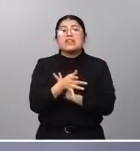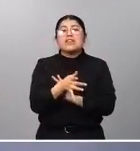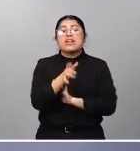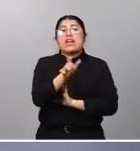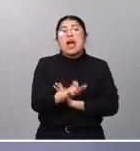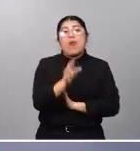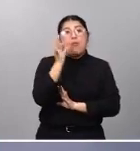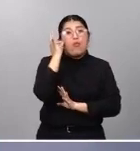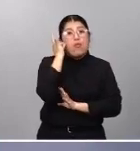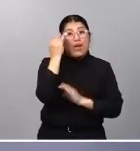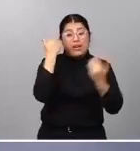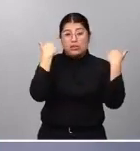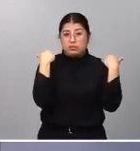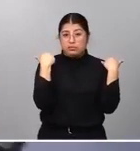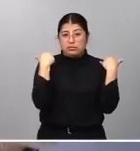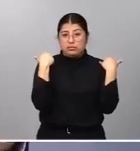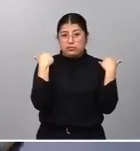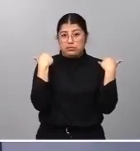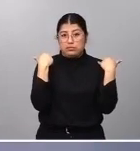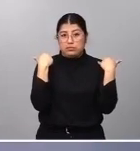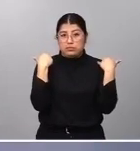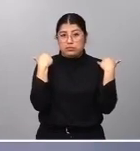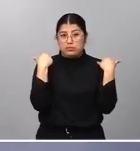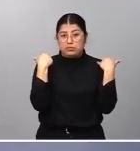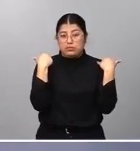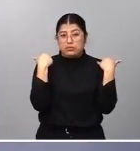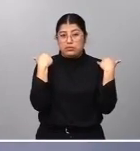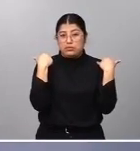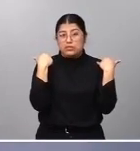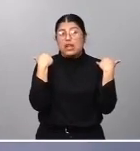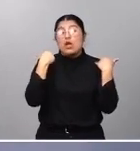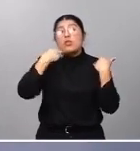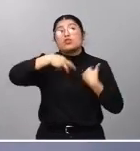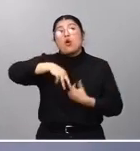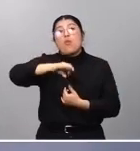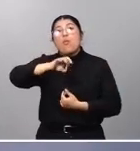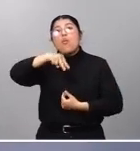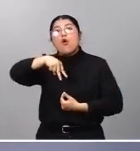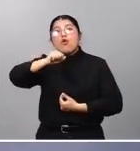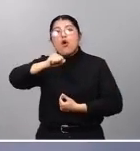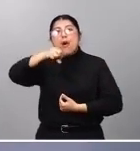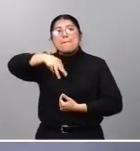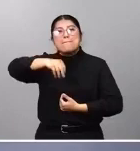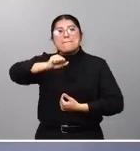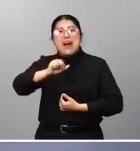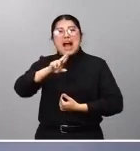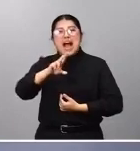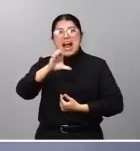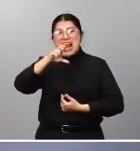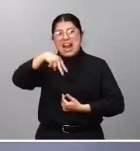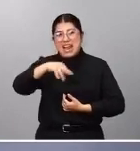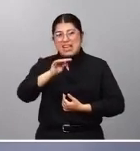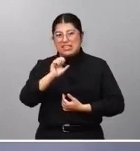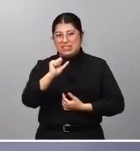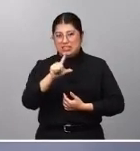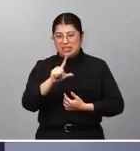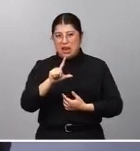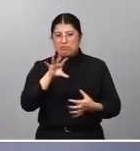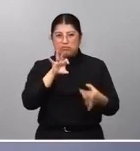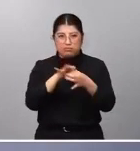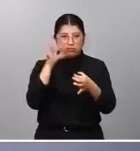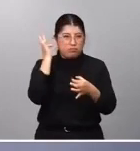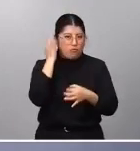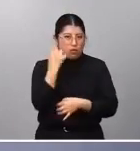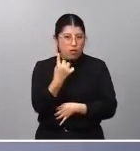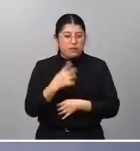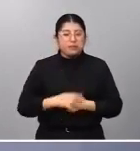mujer a cargo, de ahí que se utiliza la expresión monomarental para referirse a estas familias, que a